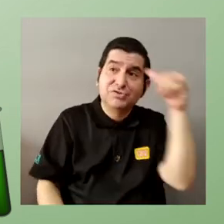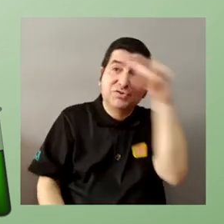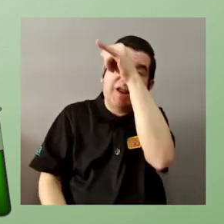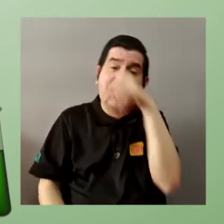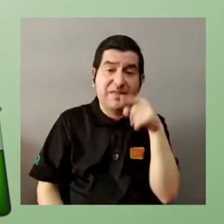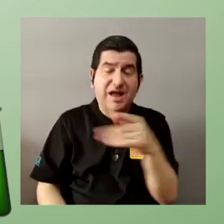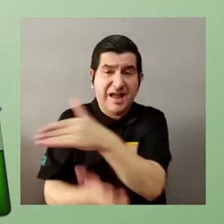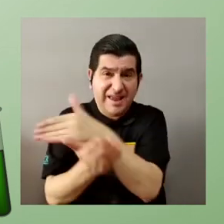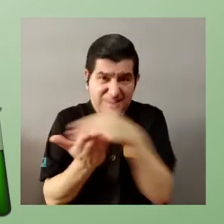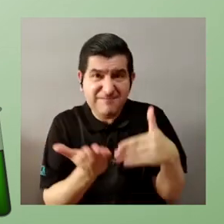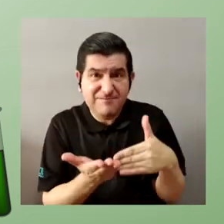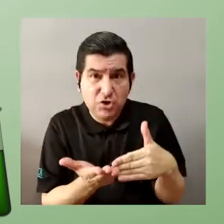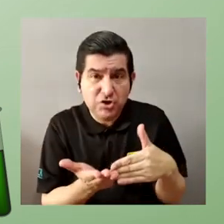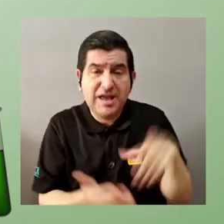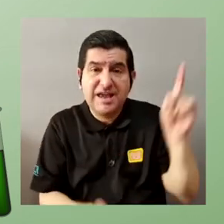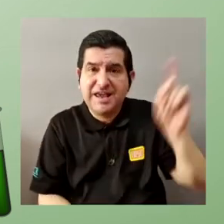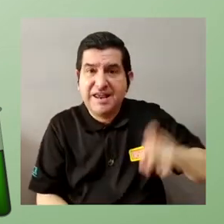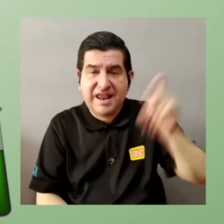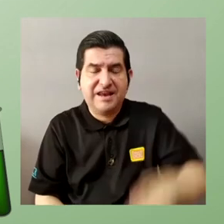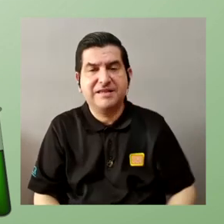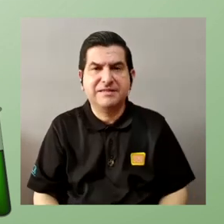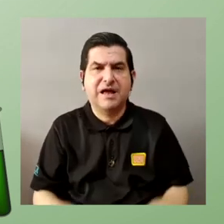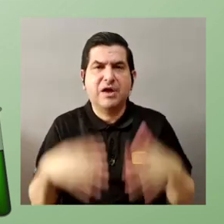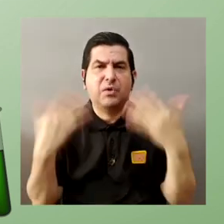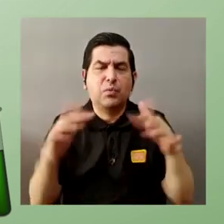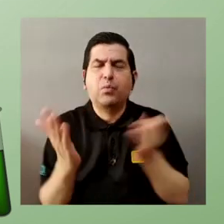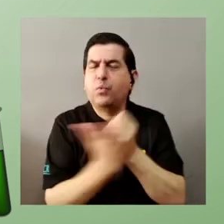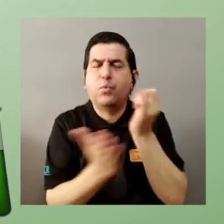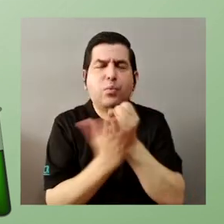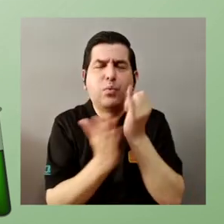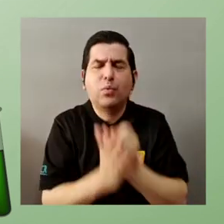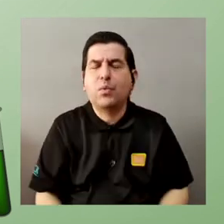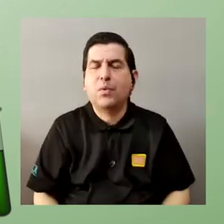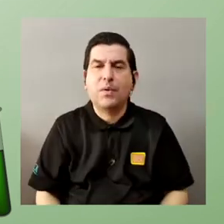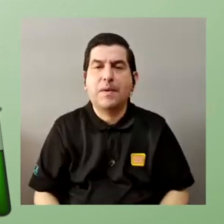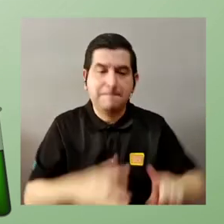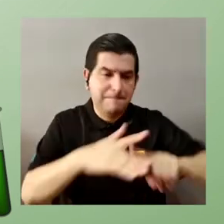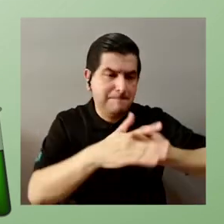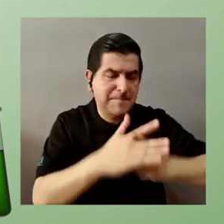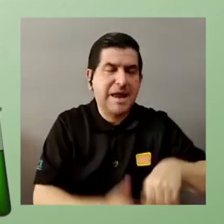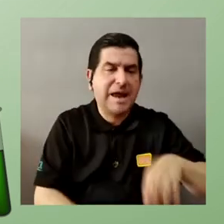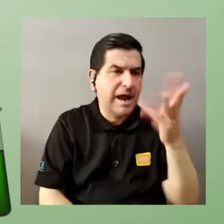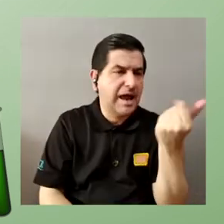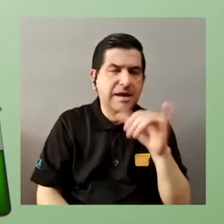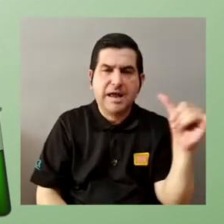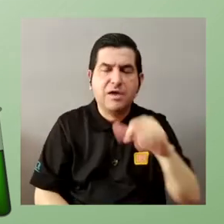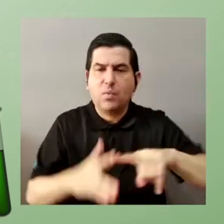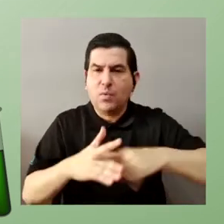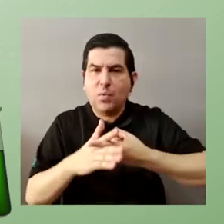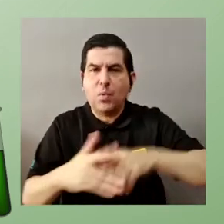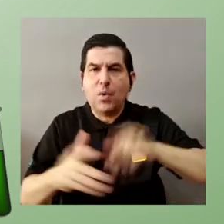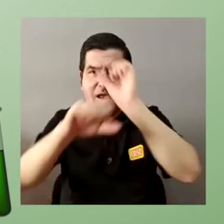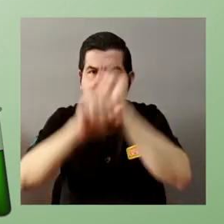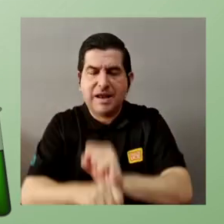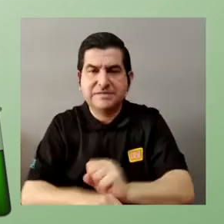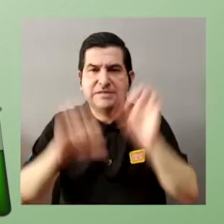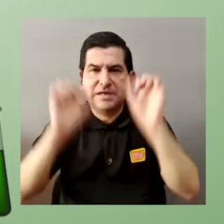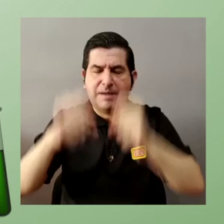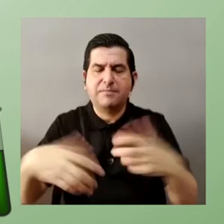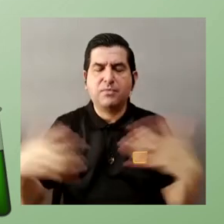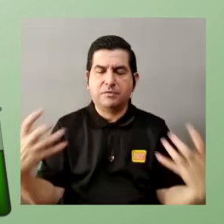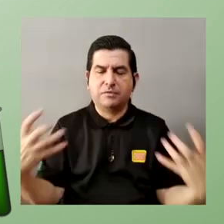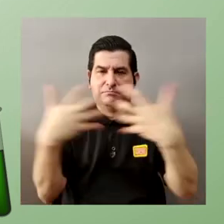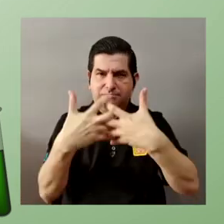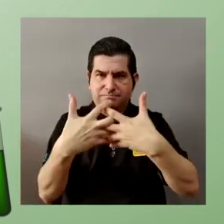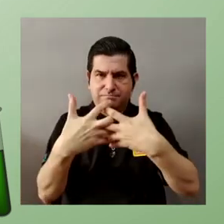en esa frontera va a necesitarse mucho tanto en mecánica cuántica como en mecánica clásica para